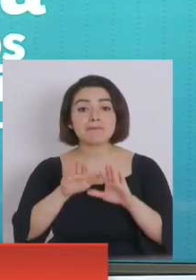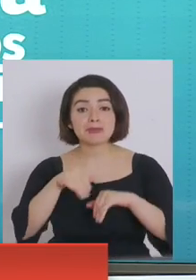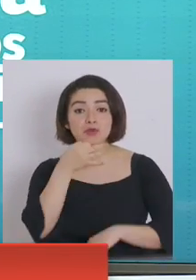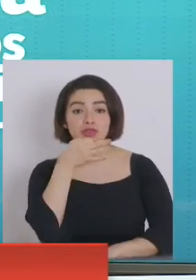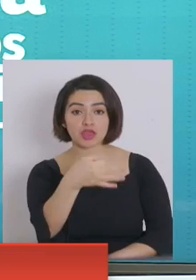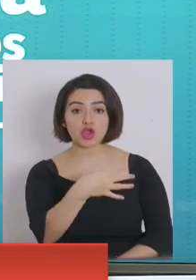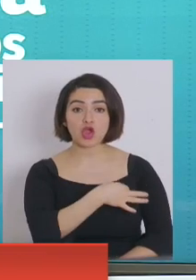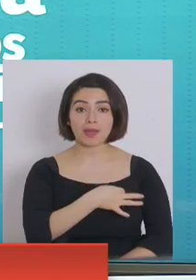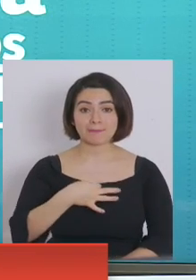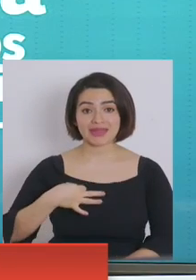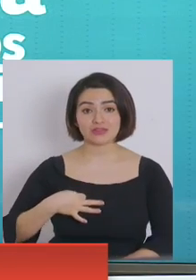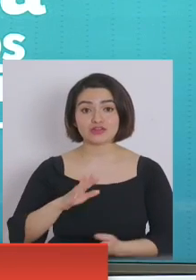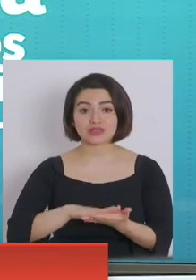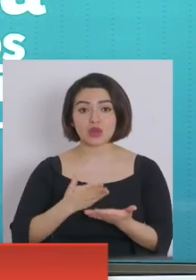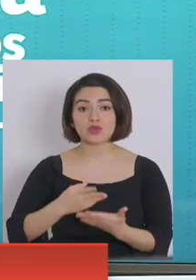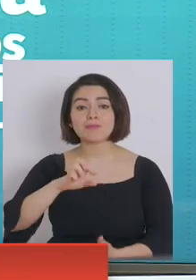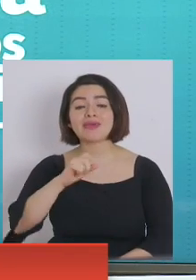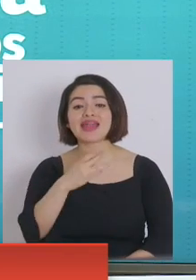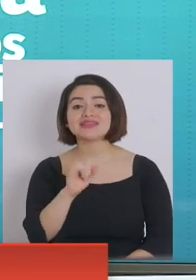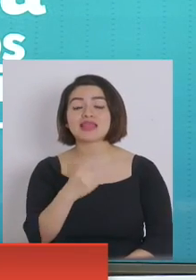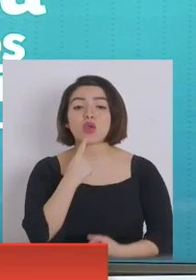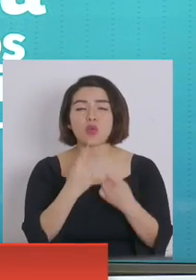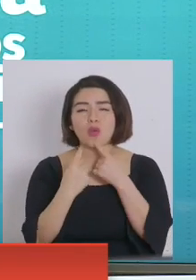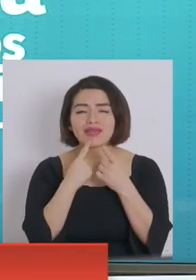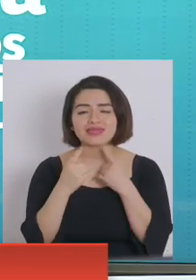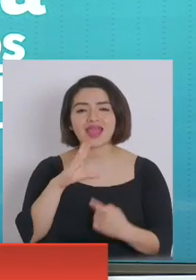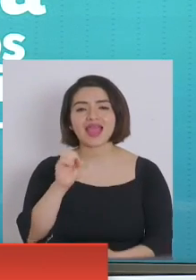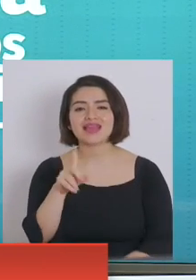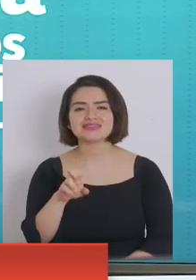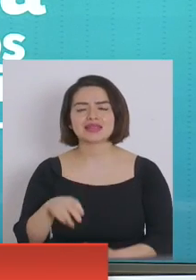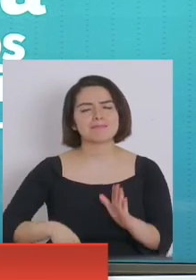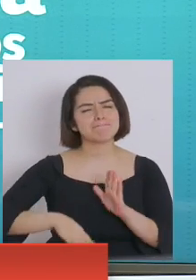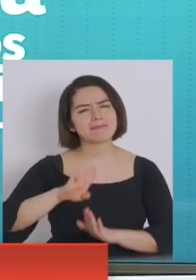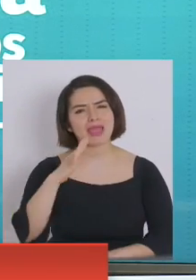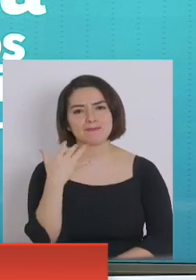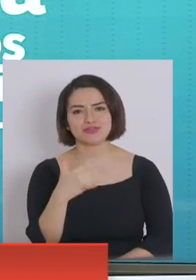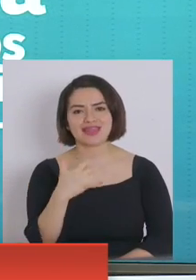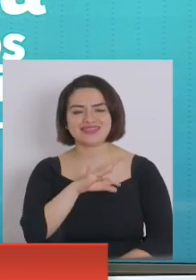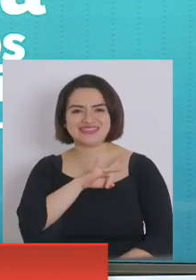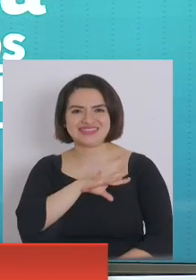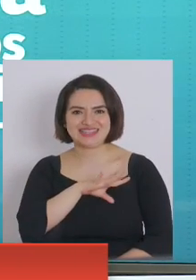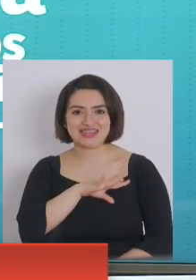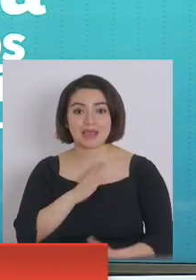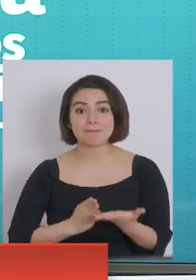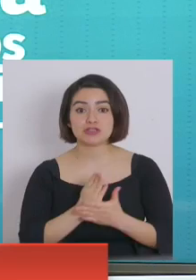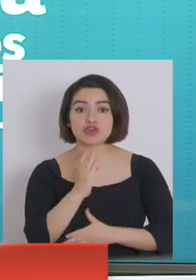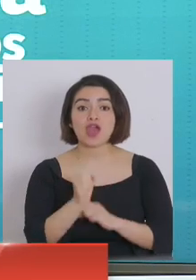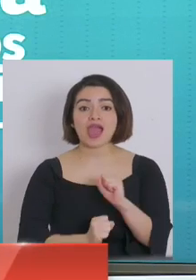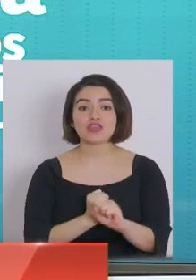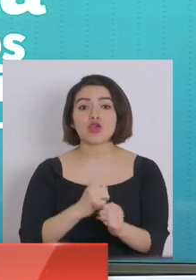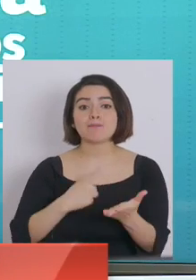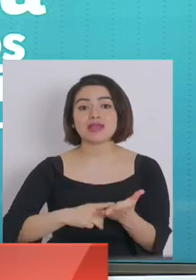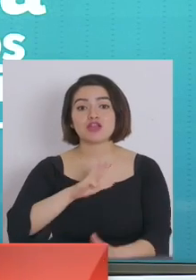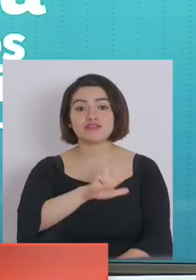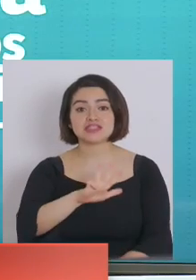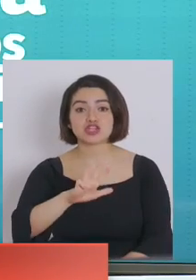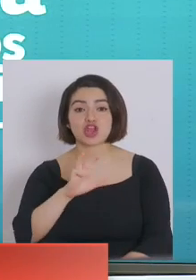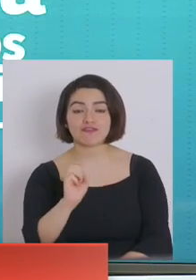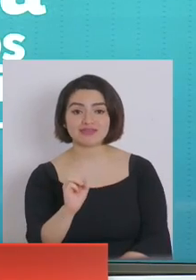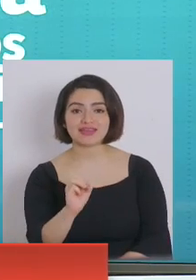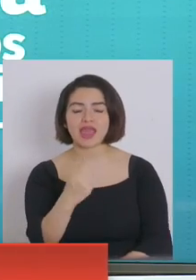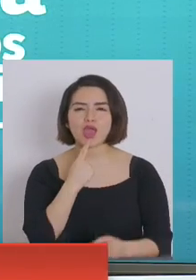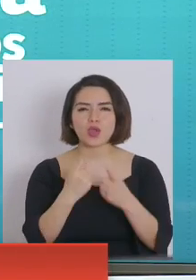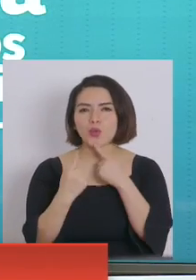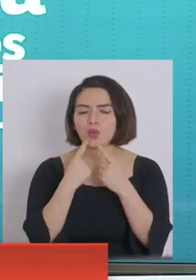ministro París, la encuesta CACEN es la encuesta de hogares más importante de Chile. Se toma desde el año 1990 y es la